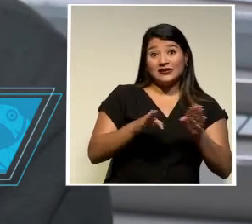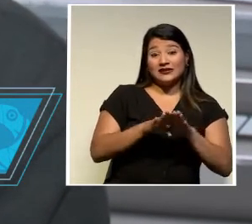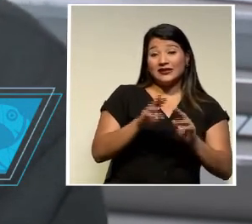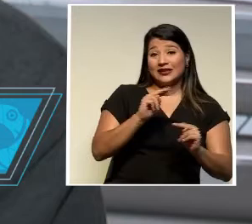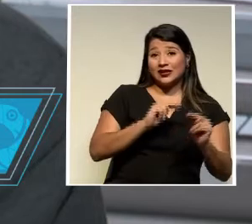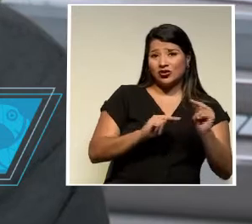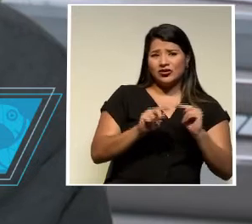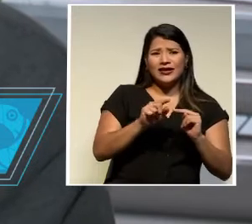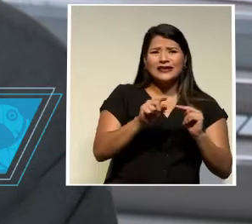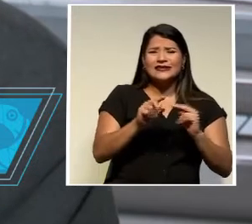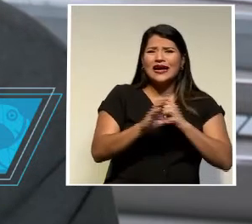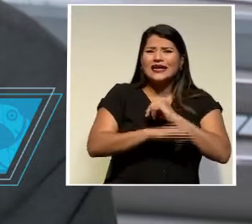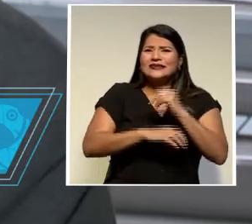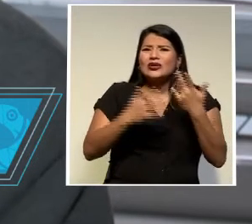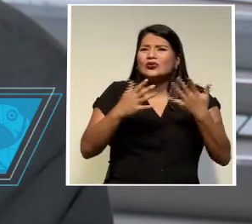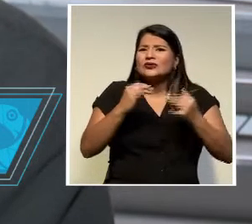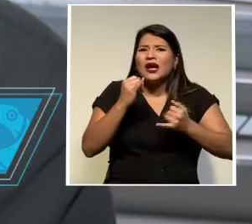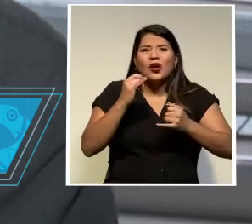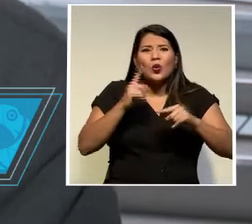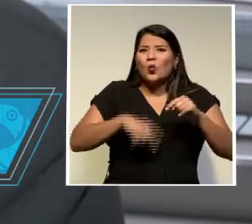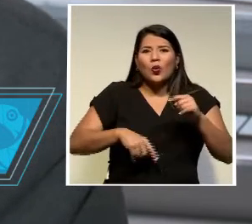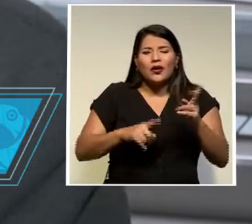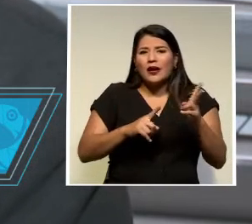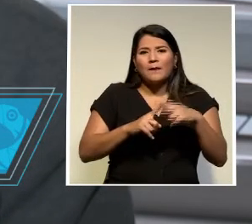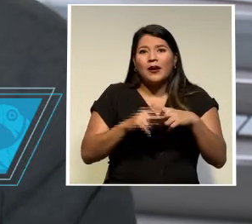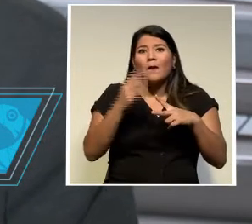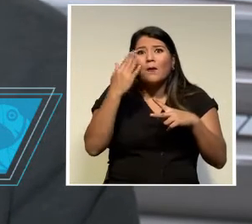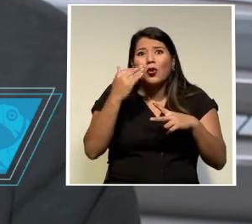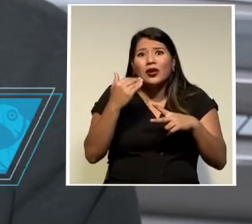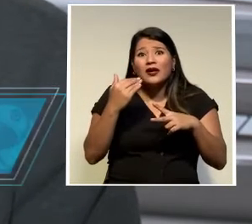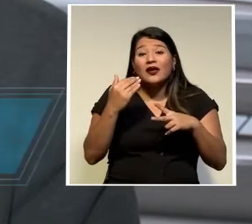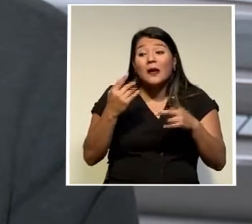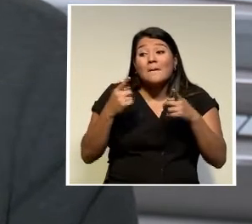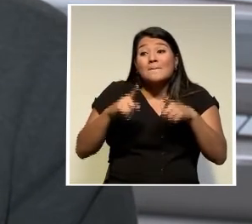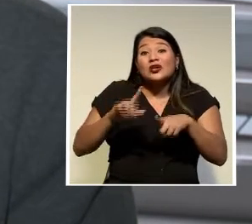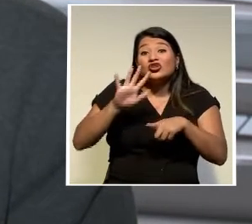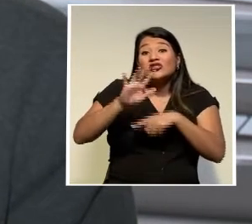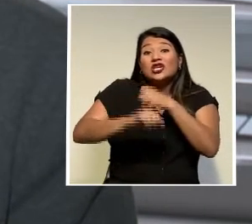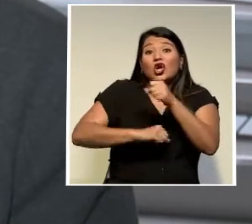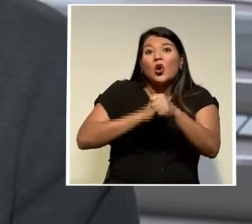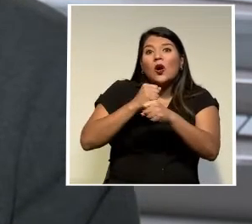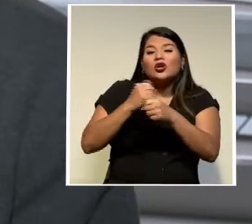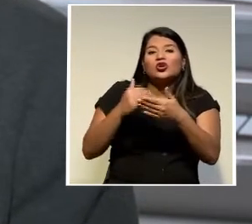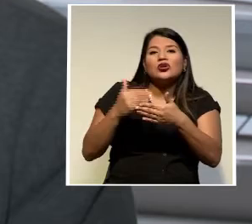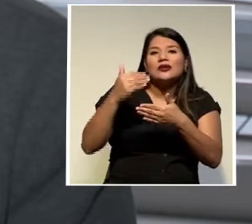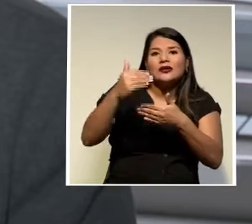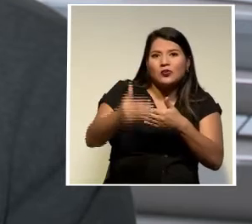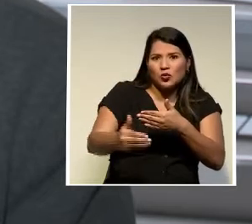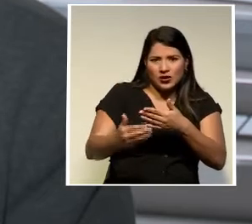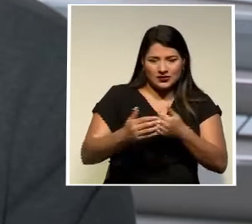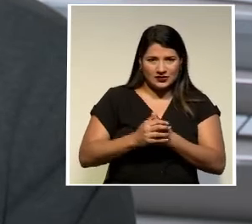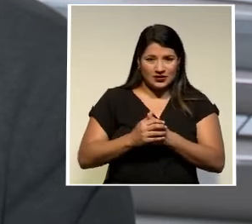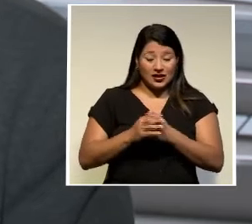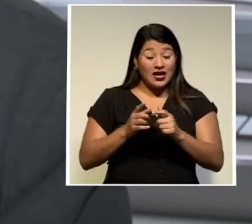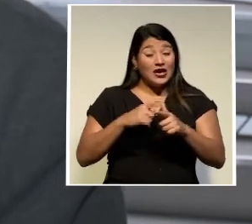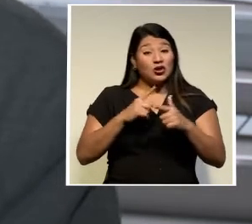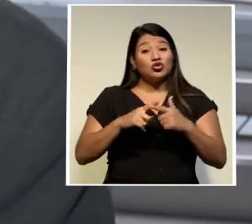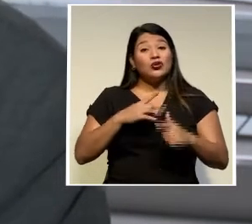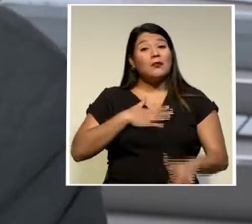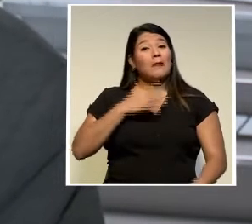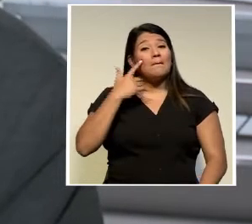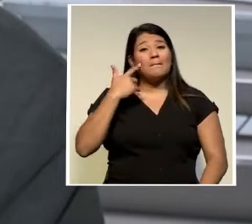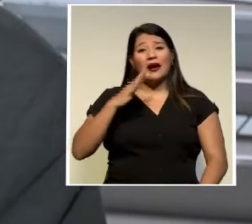sanción prescrita porque pasaron más de 5 años antes de que la ejecutaran nos parece una injerencia estilo